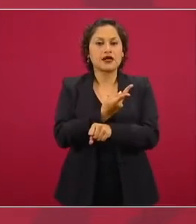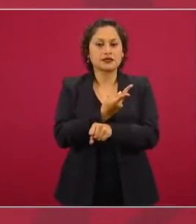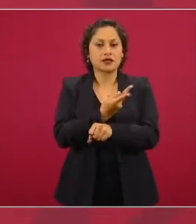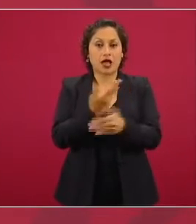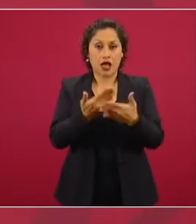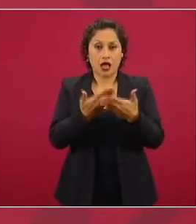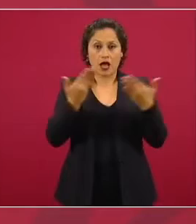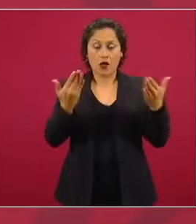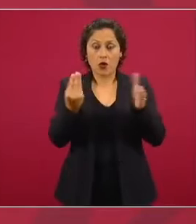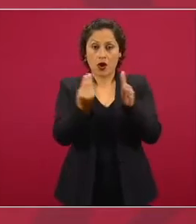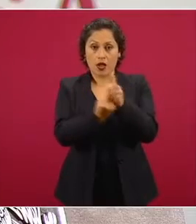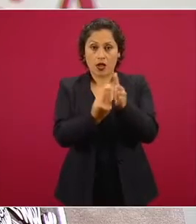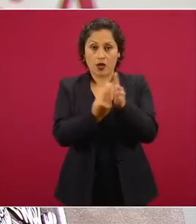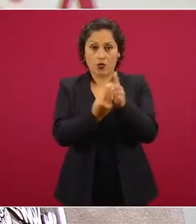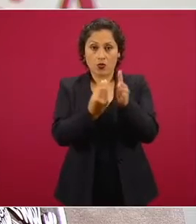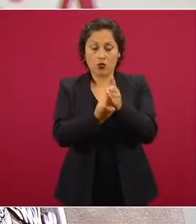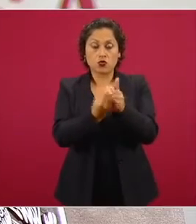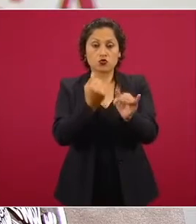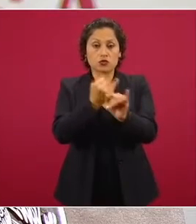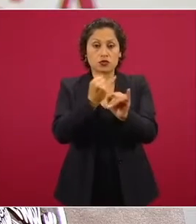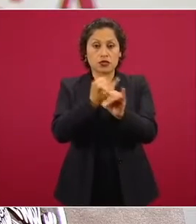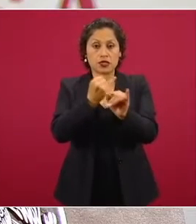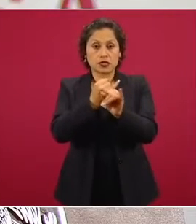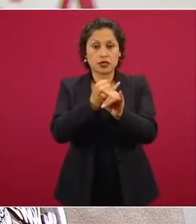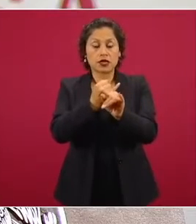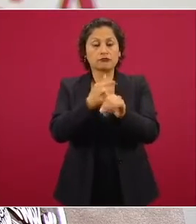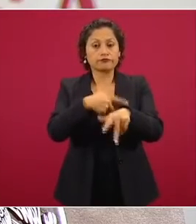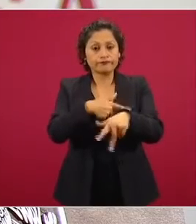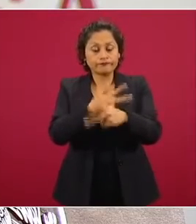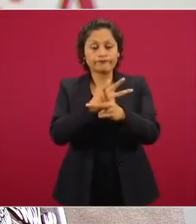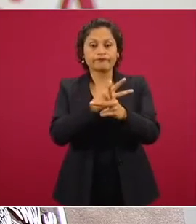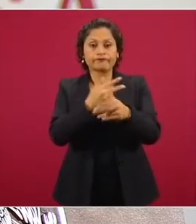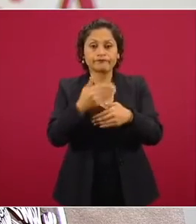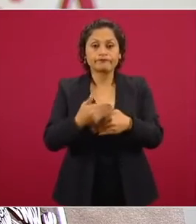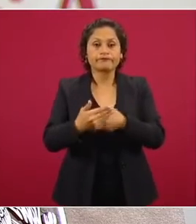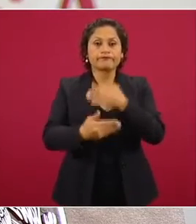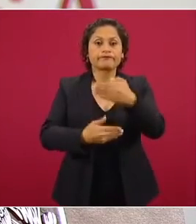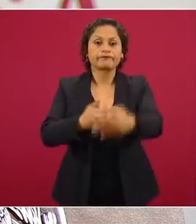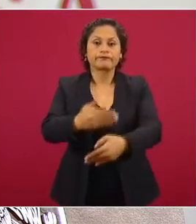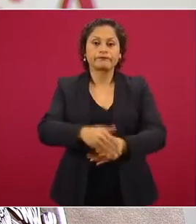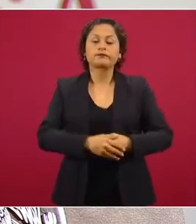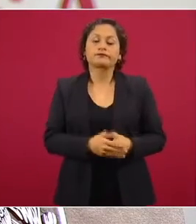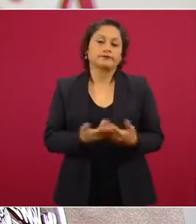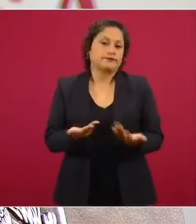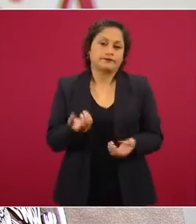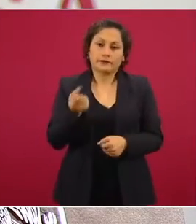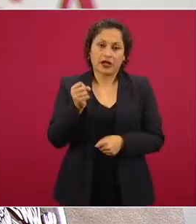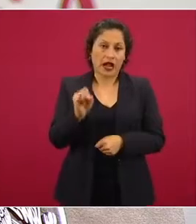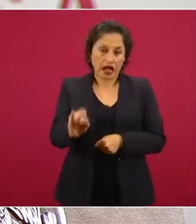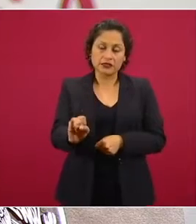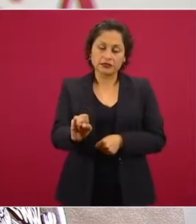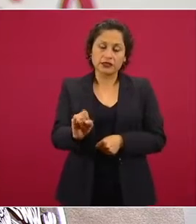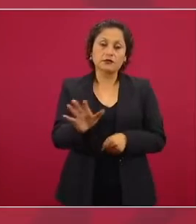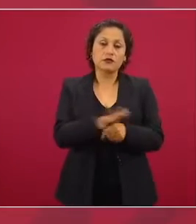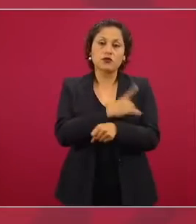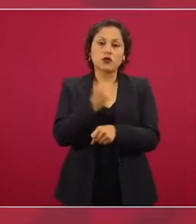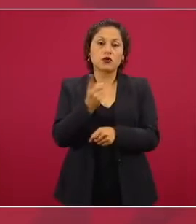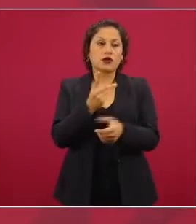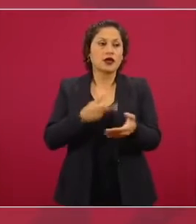que tuvimos que poner en práctica, porque no puede haber educación presencial,